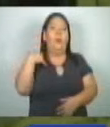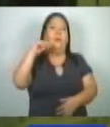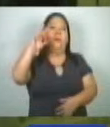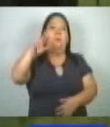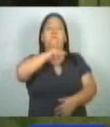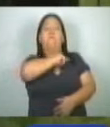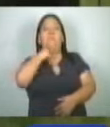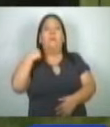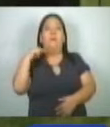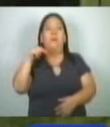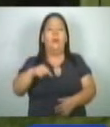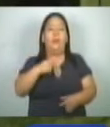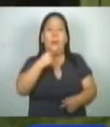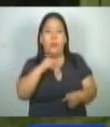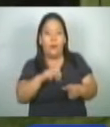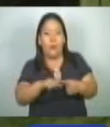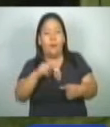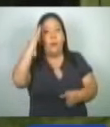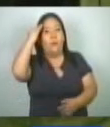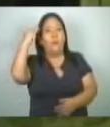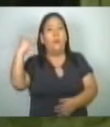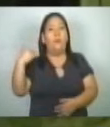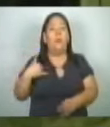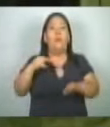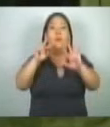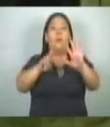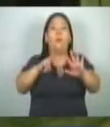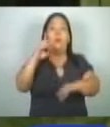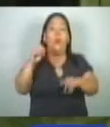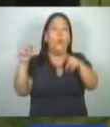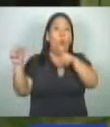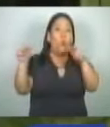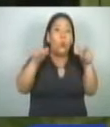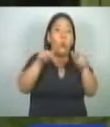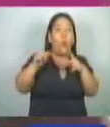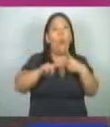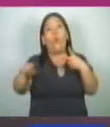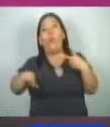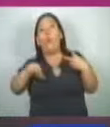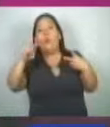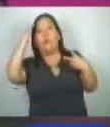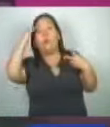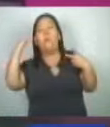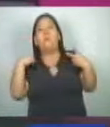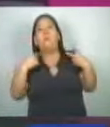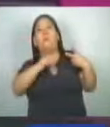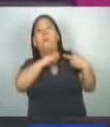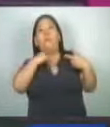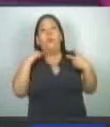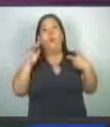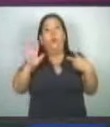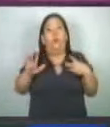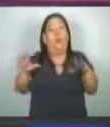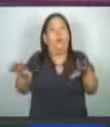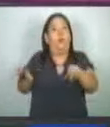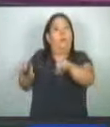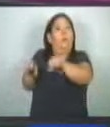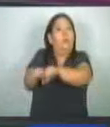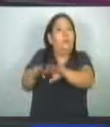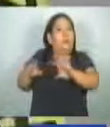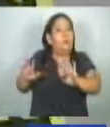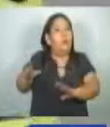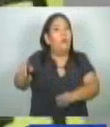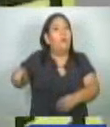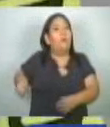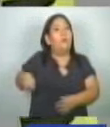nacional. Entre las víctimas se encuentra una mujer de 70 años y otra que fue asesinada presuntamente por su compañero de vida en